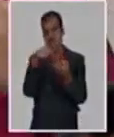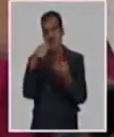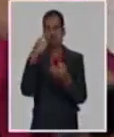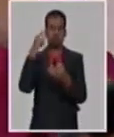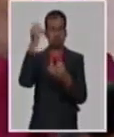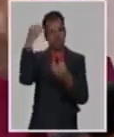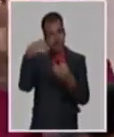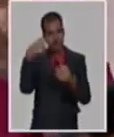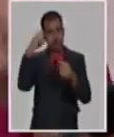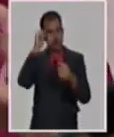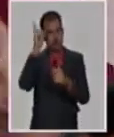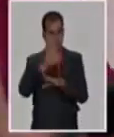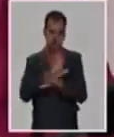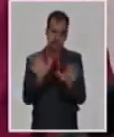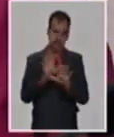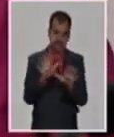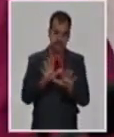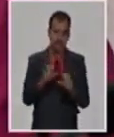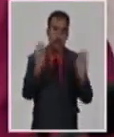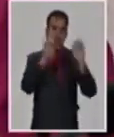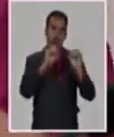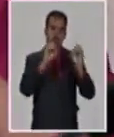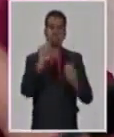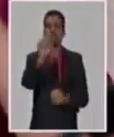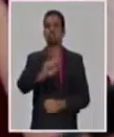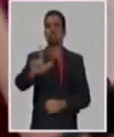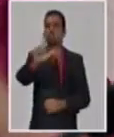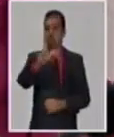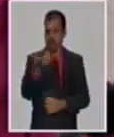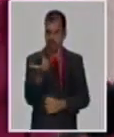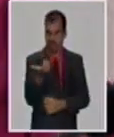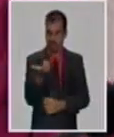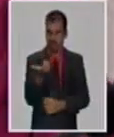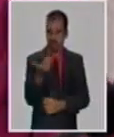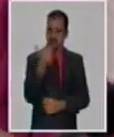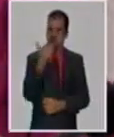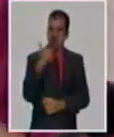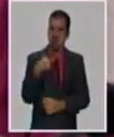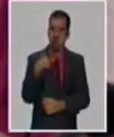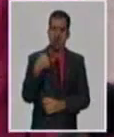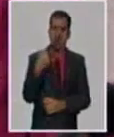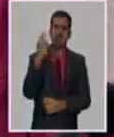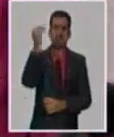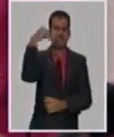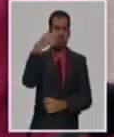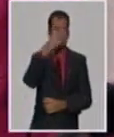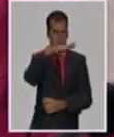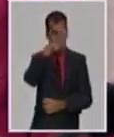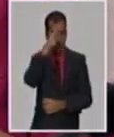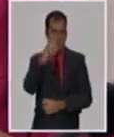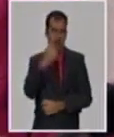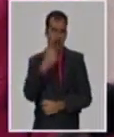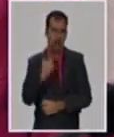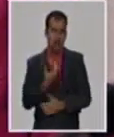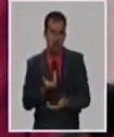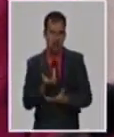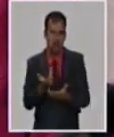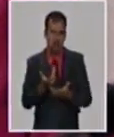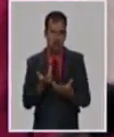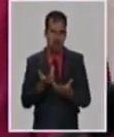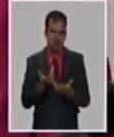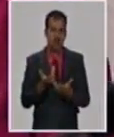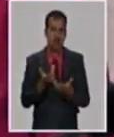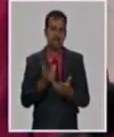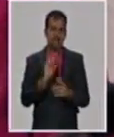la organización social en la cual nos encontramos, de la mirada que Cuba siempre le prestado, en especial en el